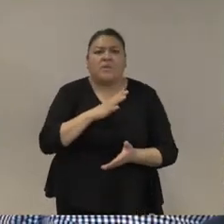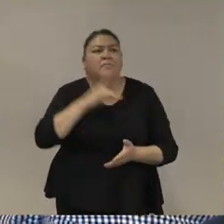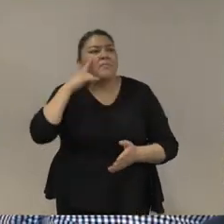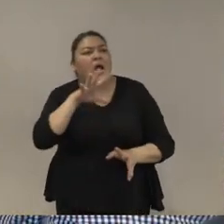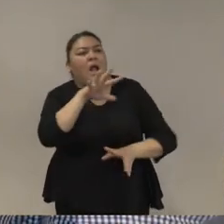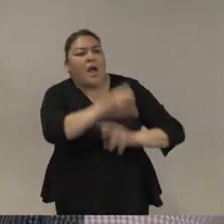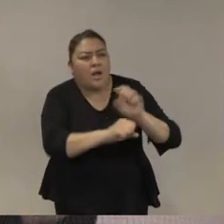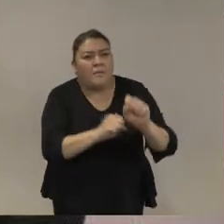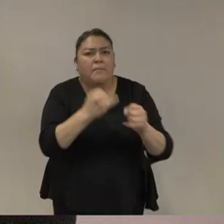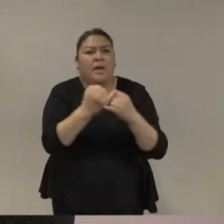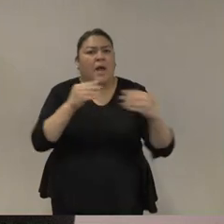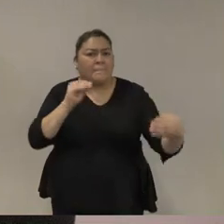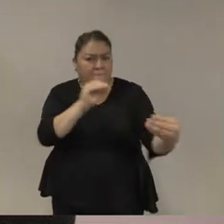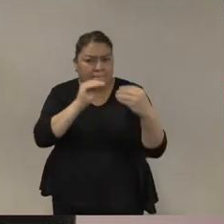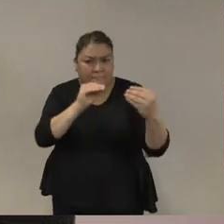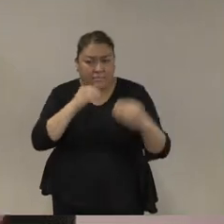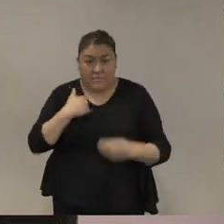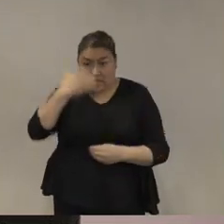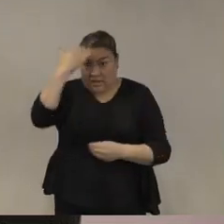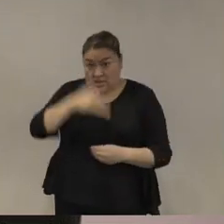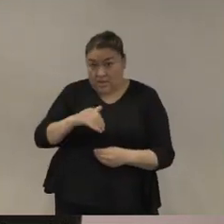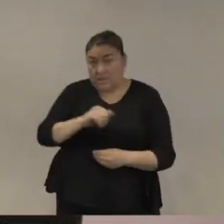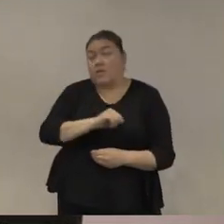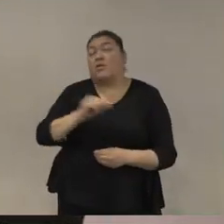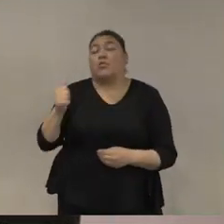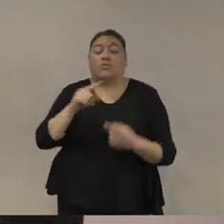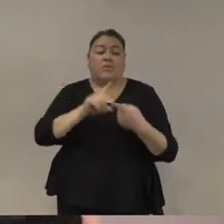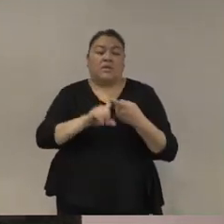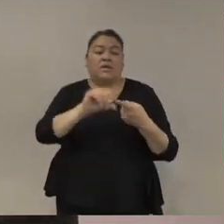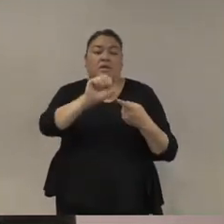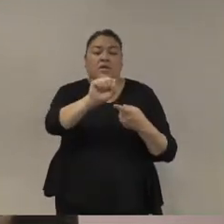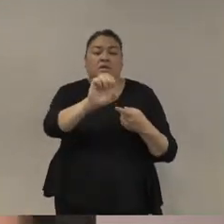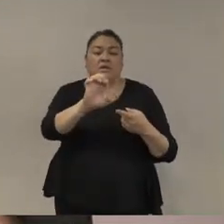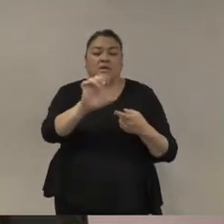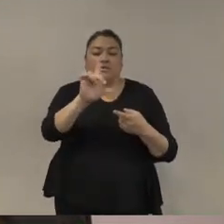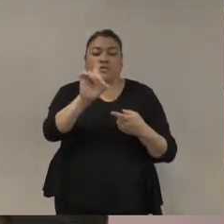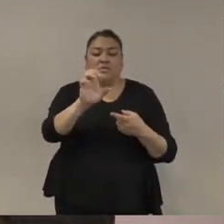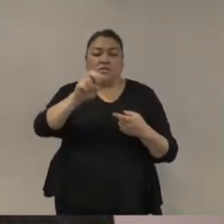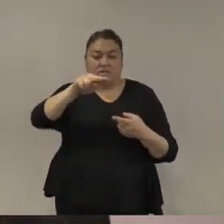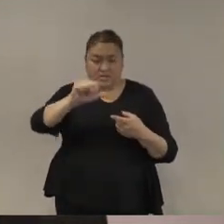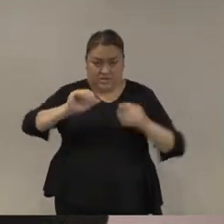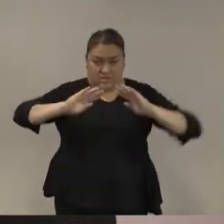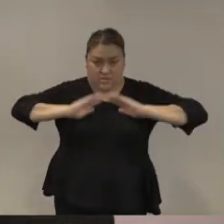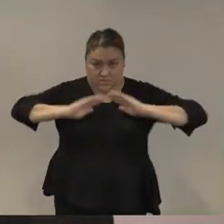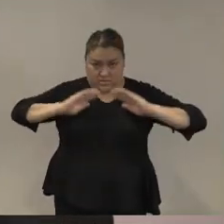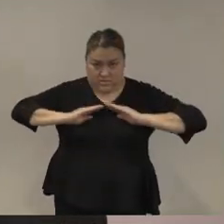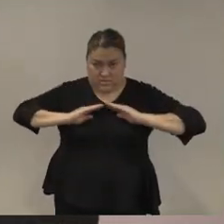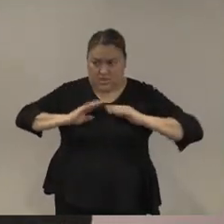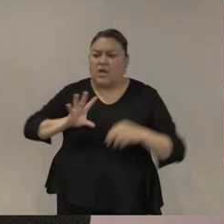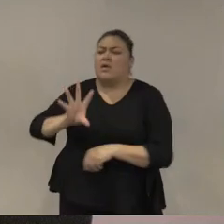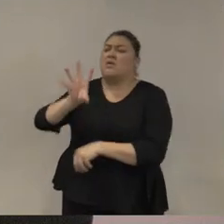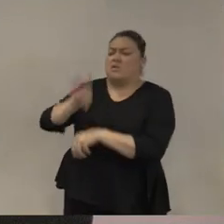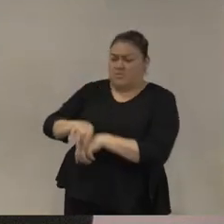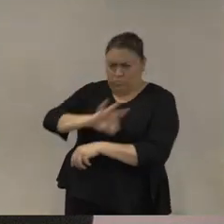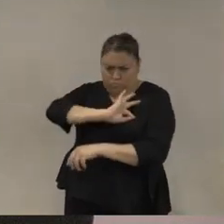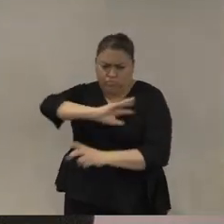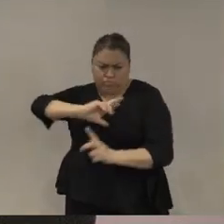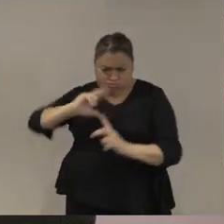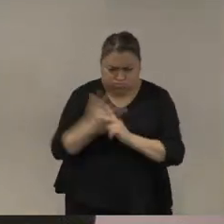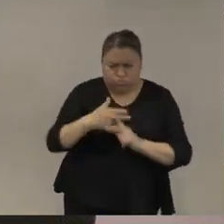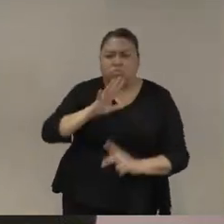de la Sedena y de la CEMAR que autorizan el uso de la fuerza letal en una serie de acciones como